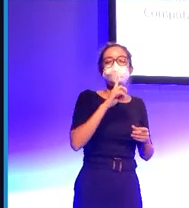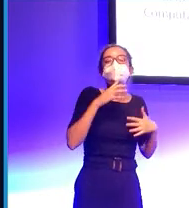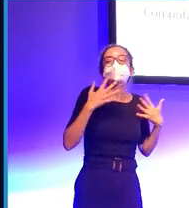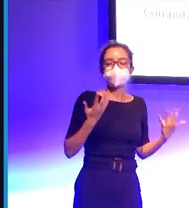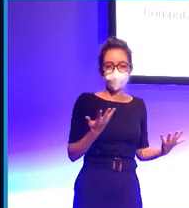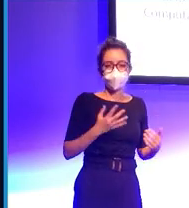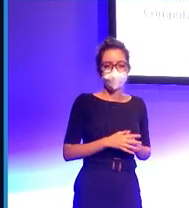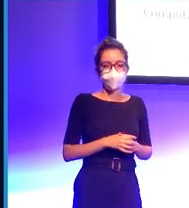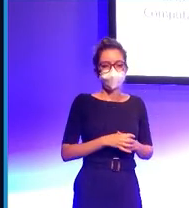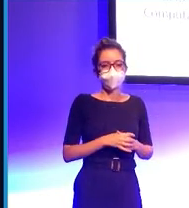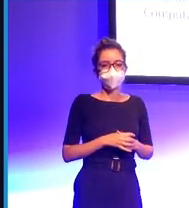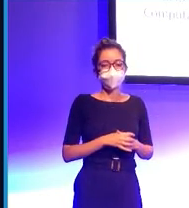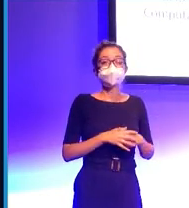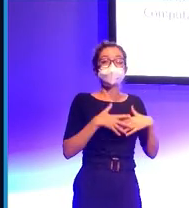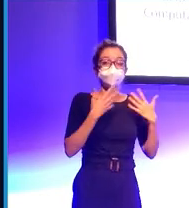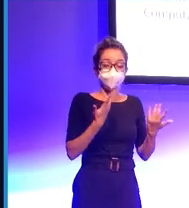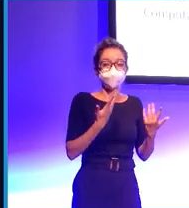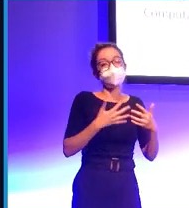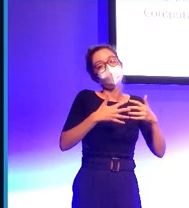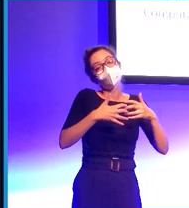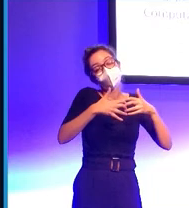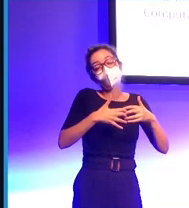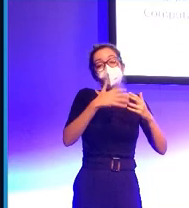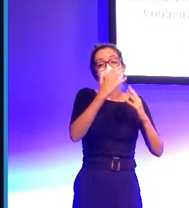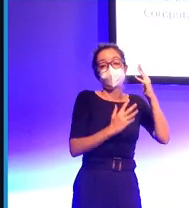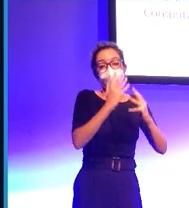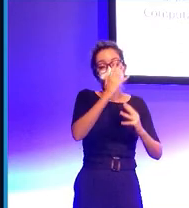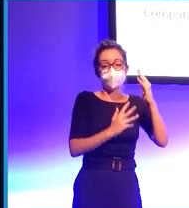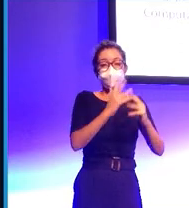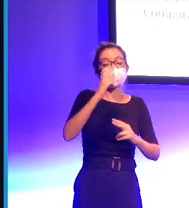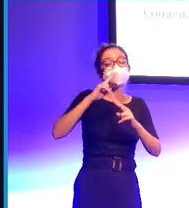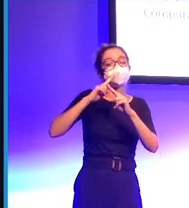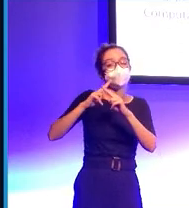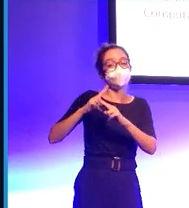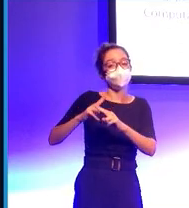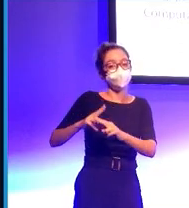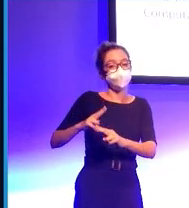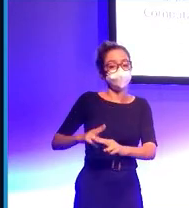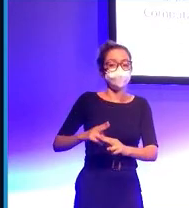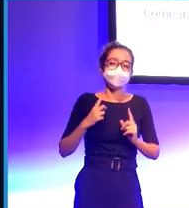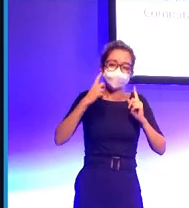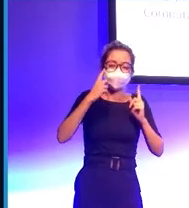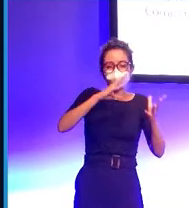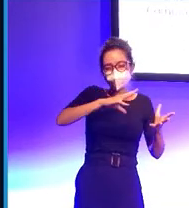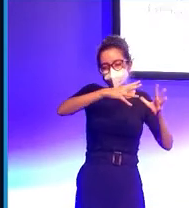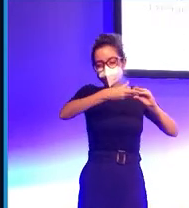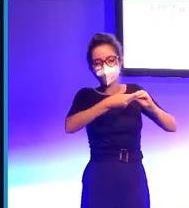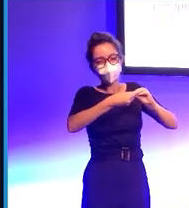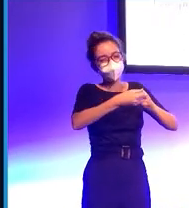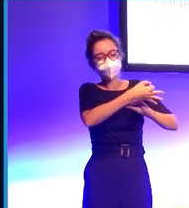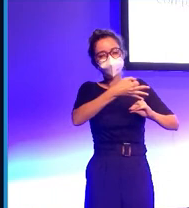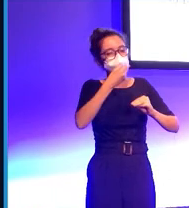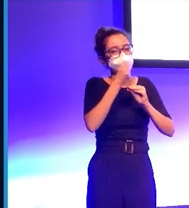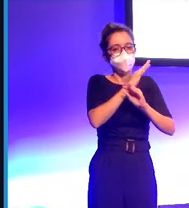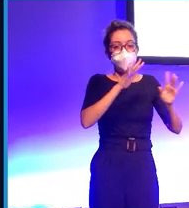Y para ello se ajusta la función matemática usando todos los datos que tenemos y intentamos hacerlo lo mejor posible. Y este es el